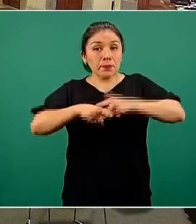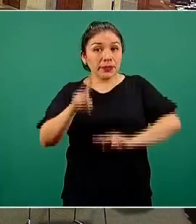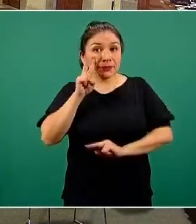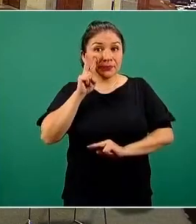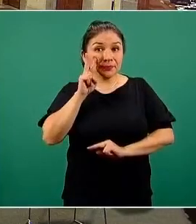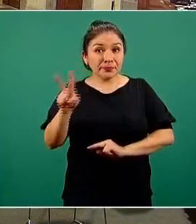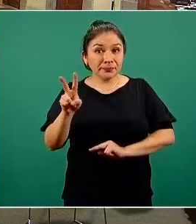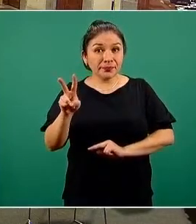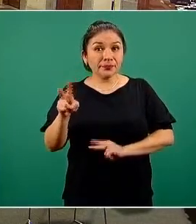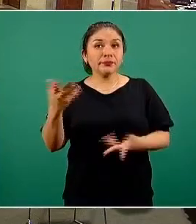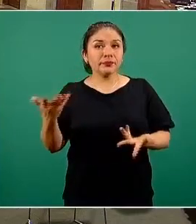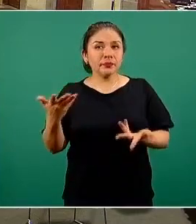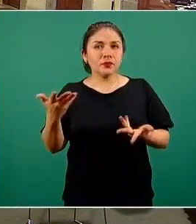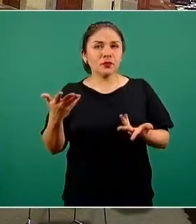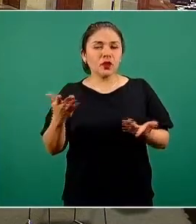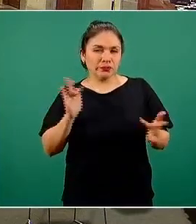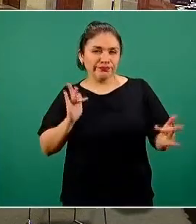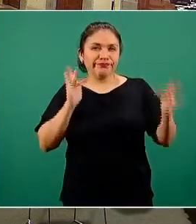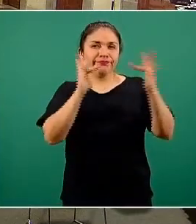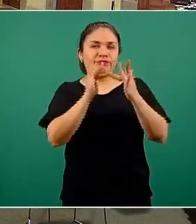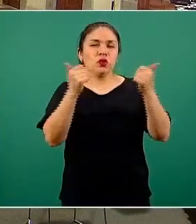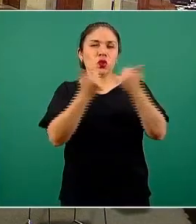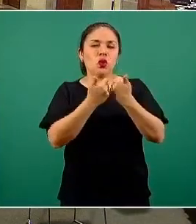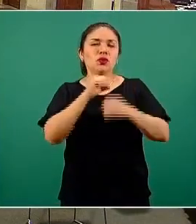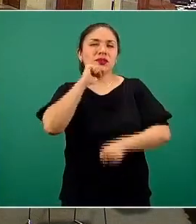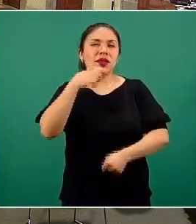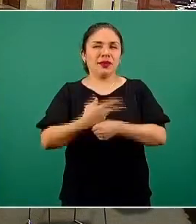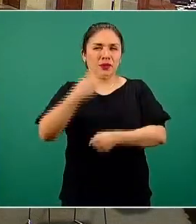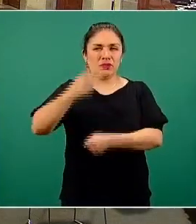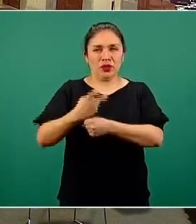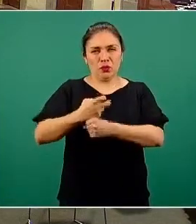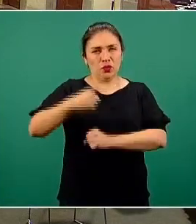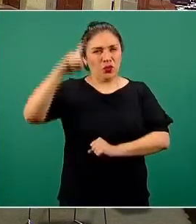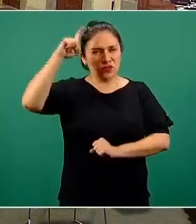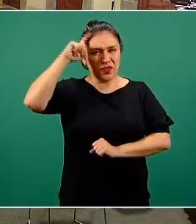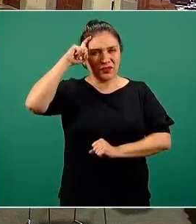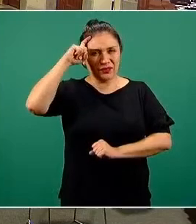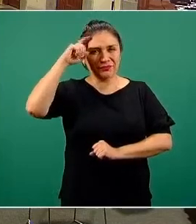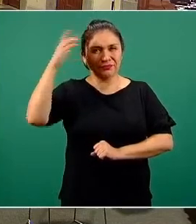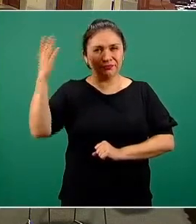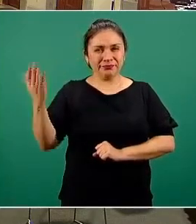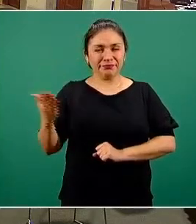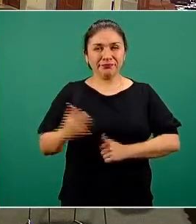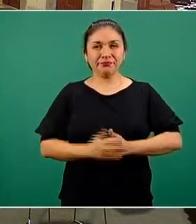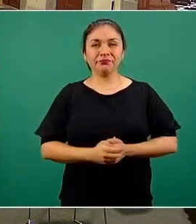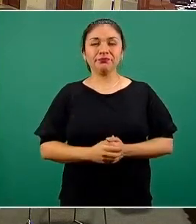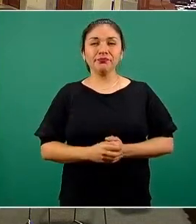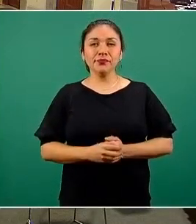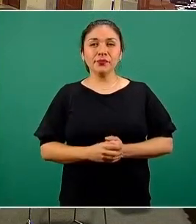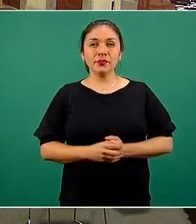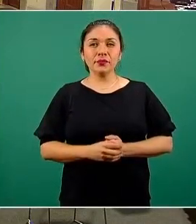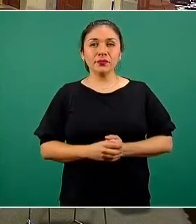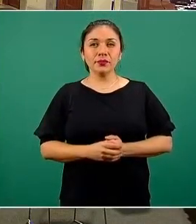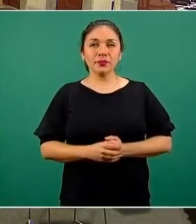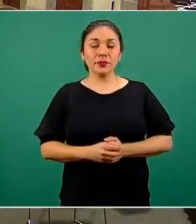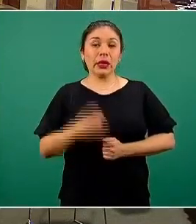a enlazarnos con el subsecretario de Prevención y Promoción de la Salud, el doctor Hugo López-Gatell, quien nos presentará